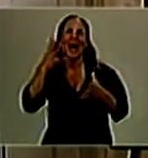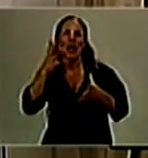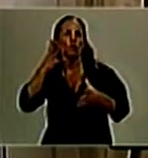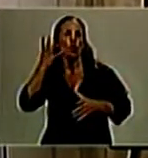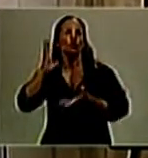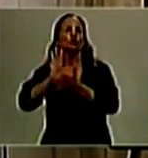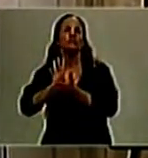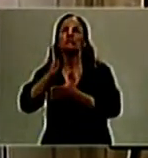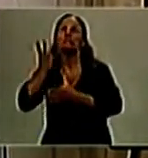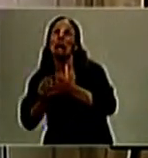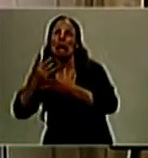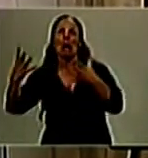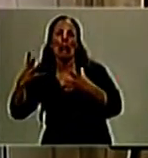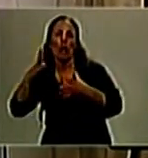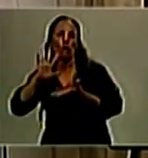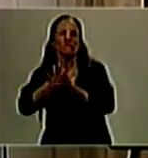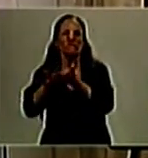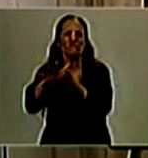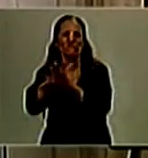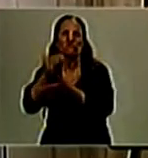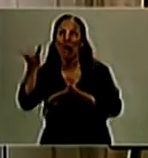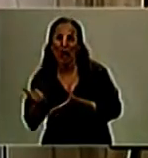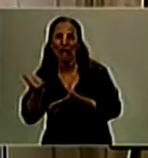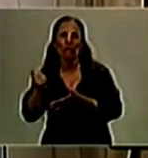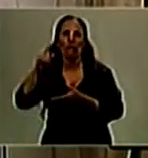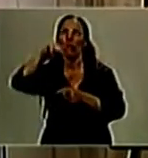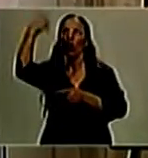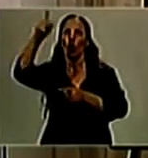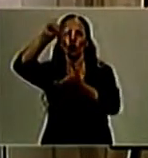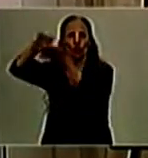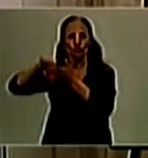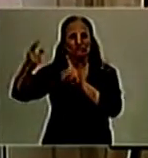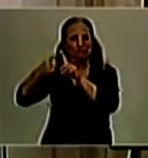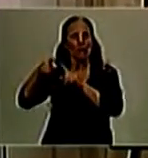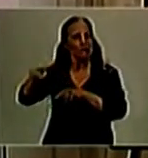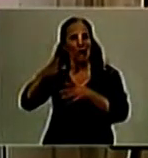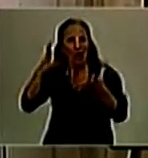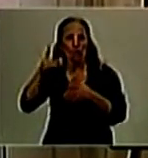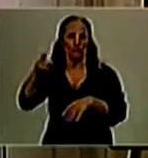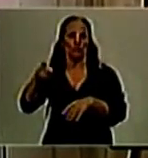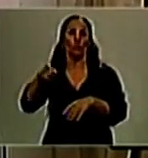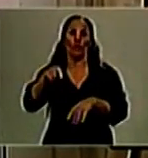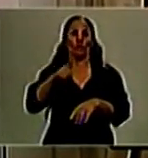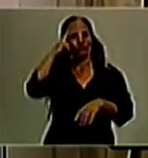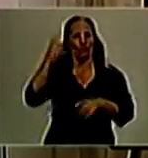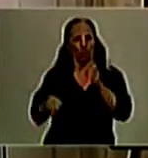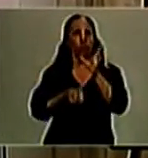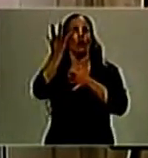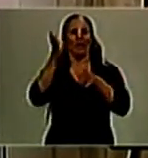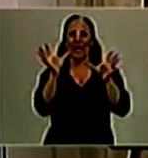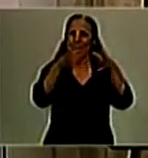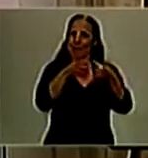organizada en forma internacional. Estamos fijando un ámbito concreto